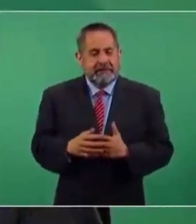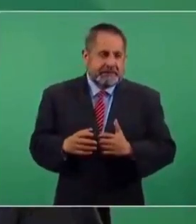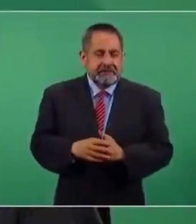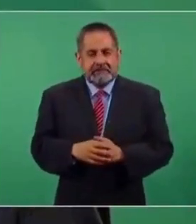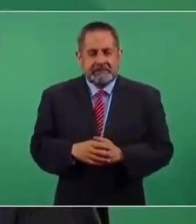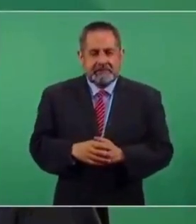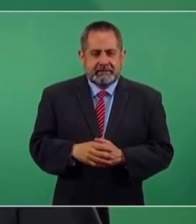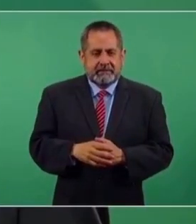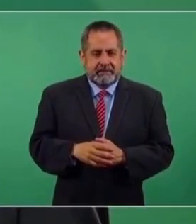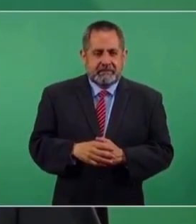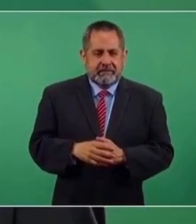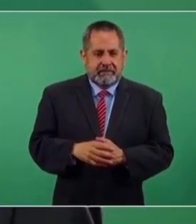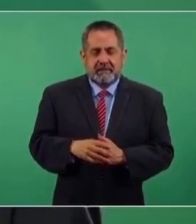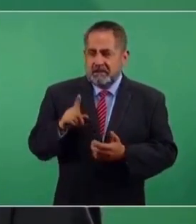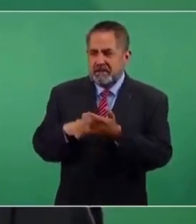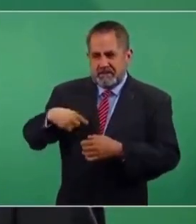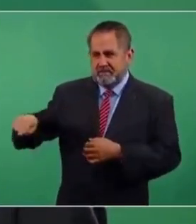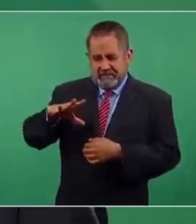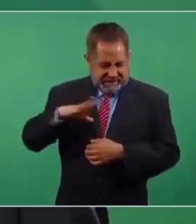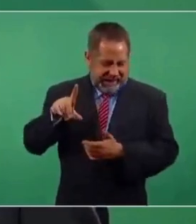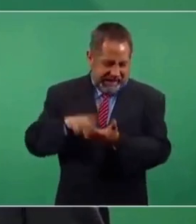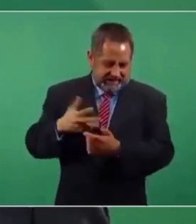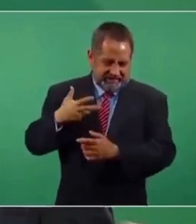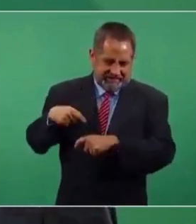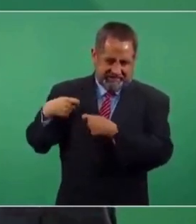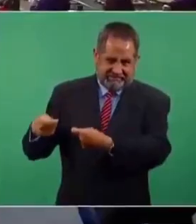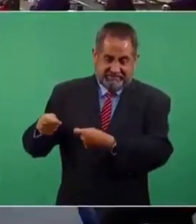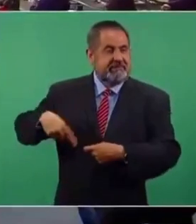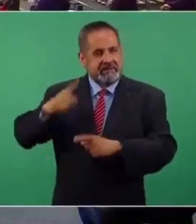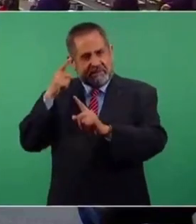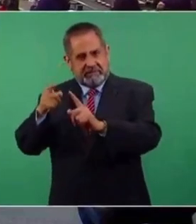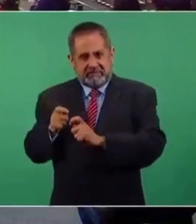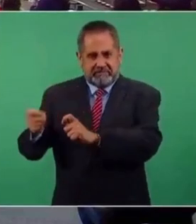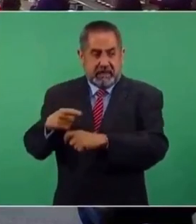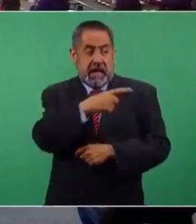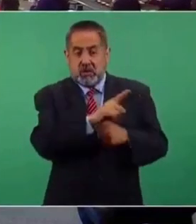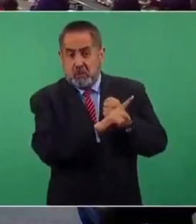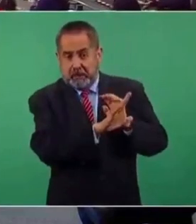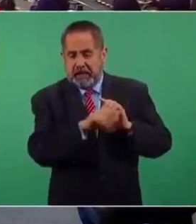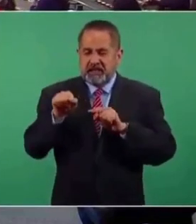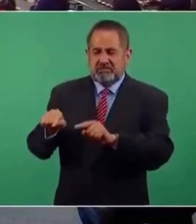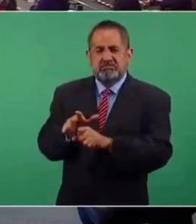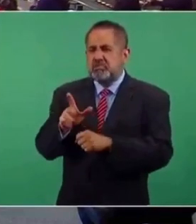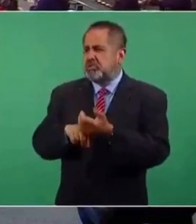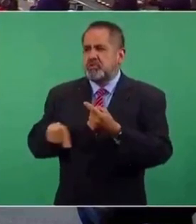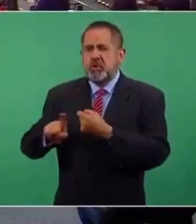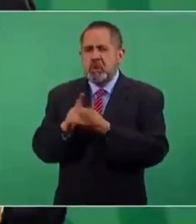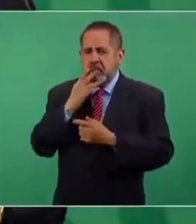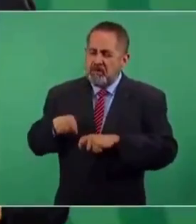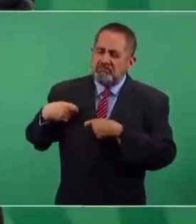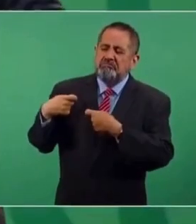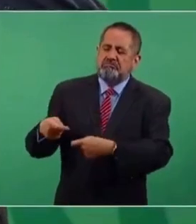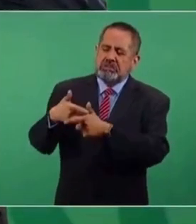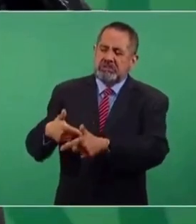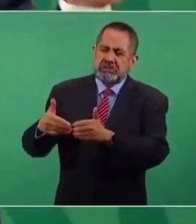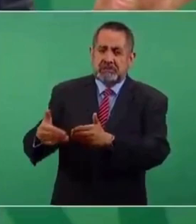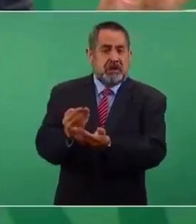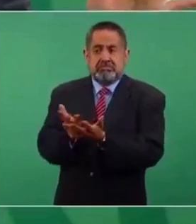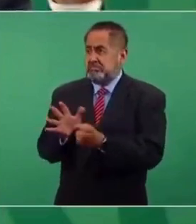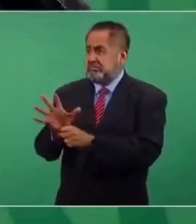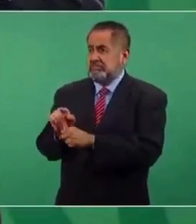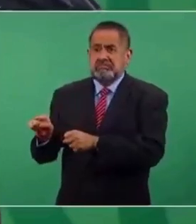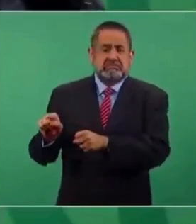hay relevo. De este lado, ellos tienen problemas, nosotros no. Es un abanico.